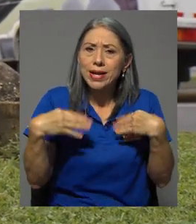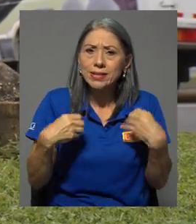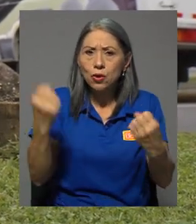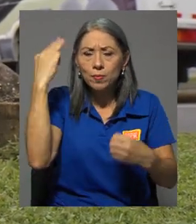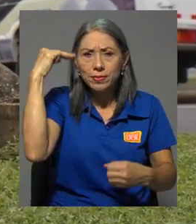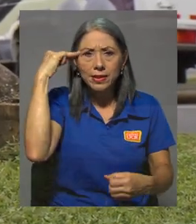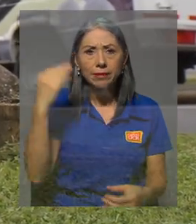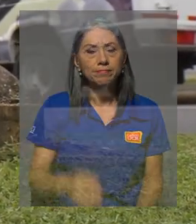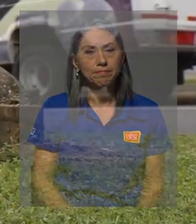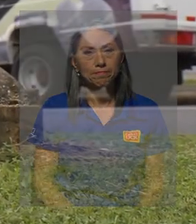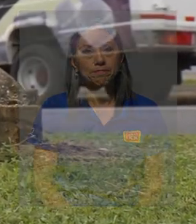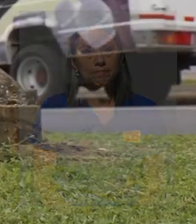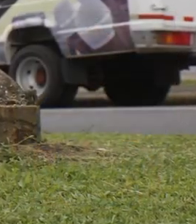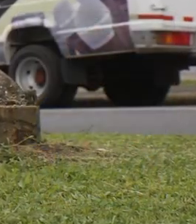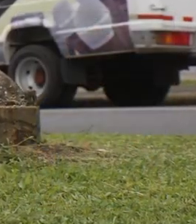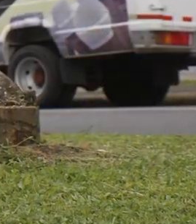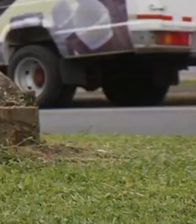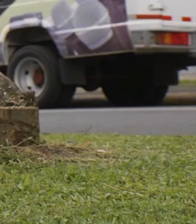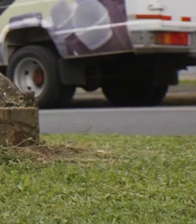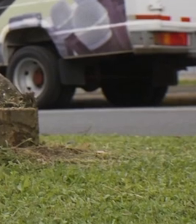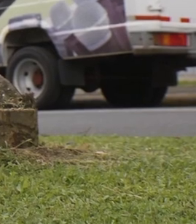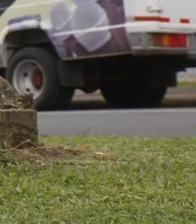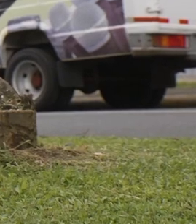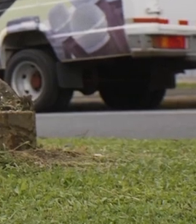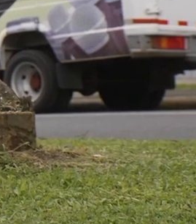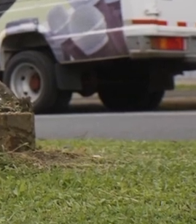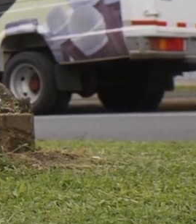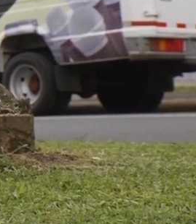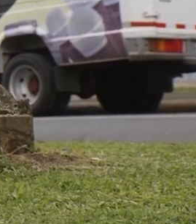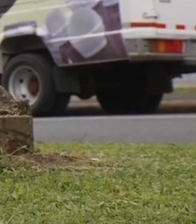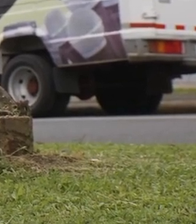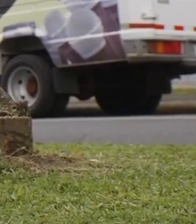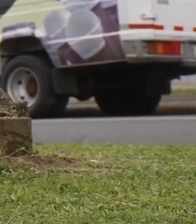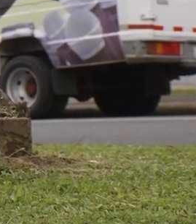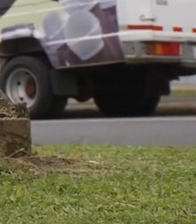no, gran esfuerzo. Gracias ver video. Gracias Gracias.